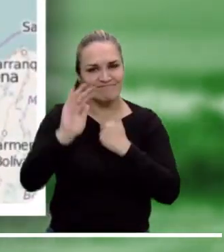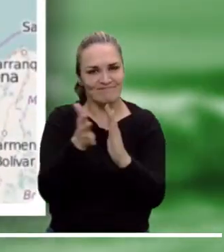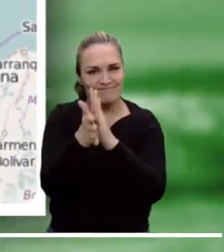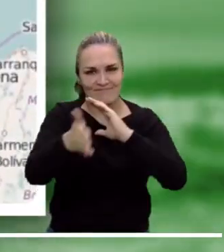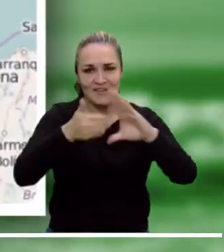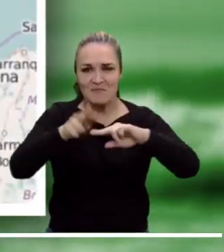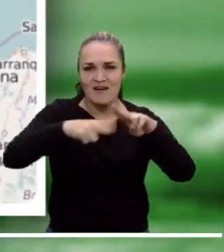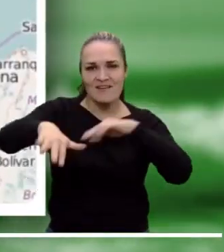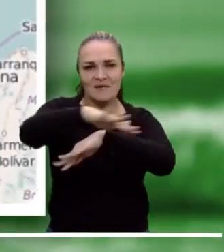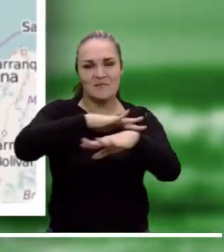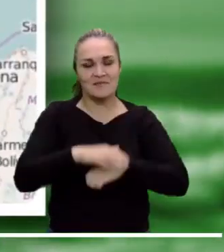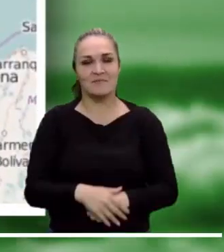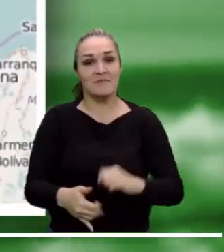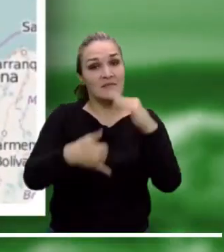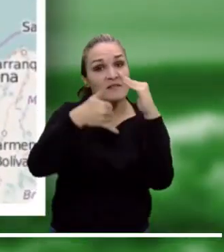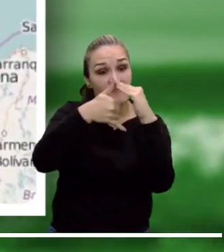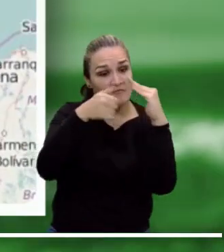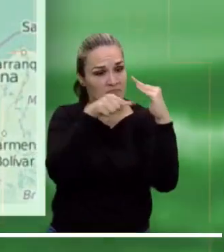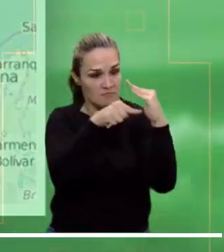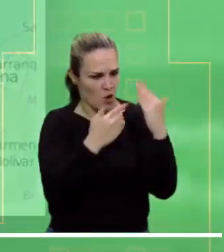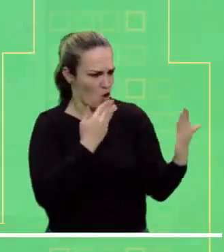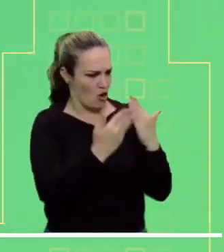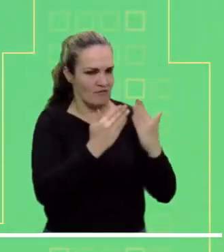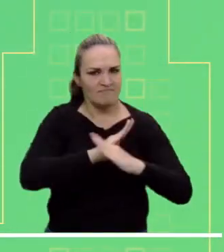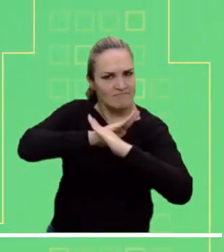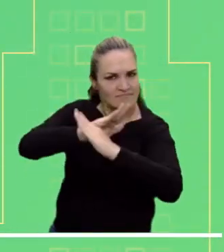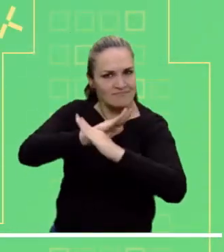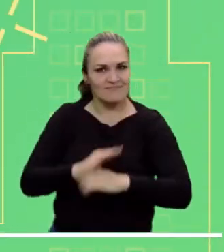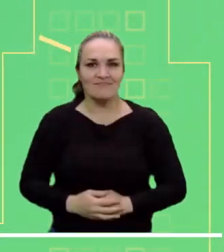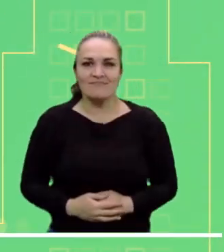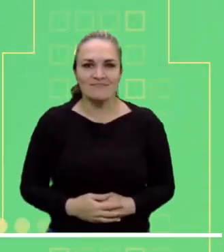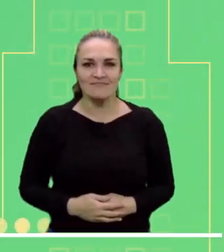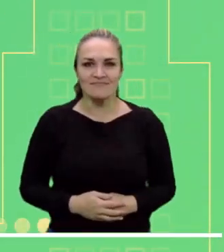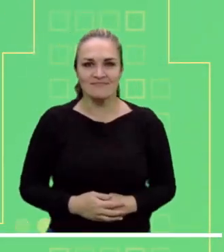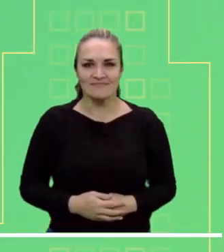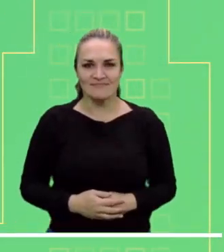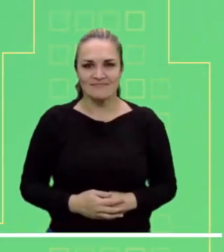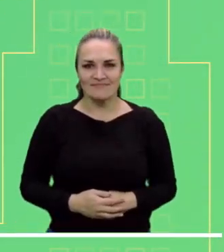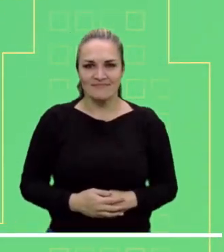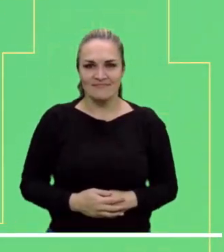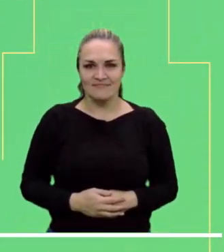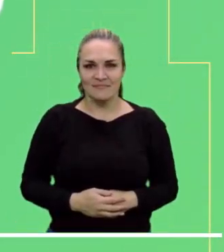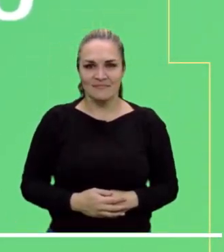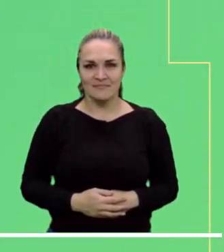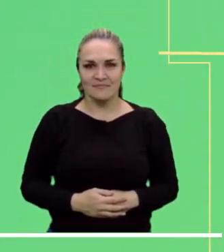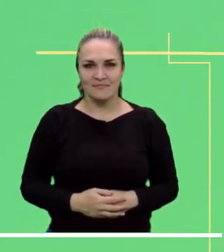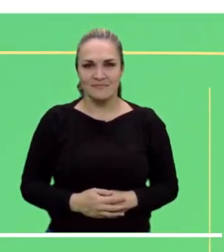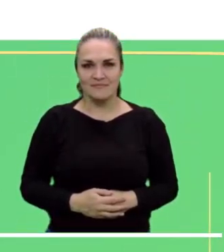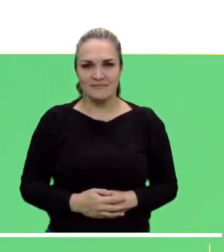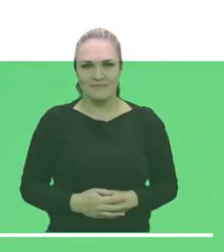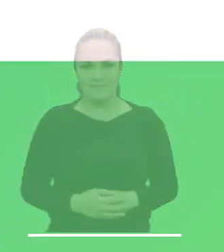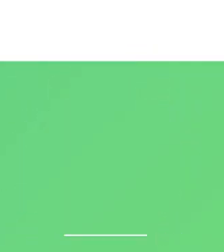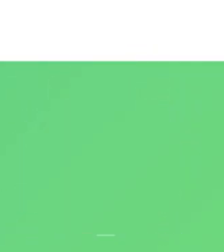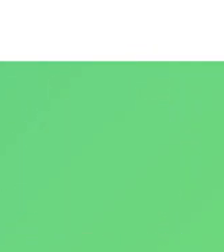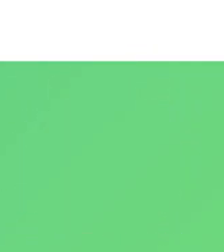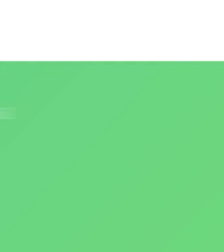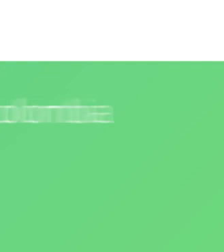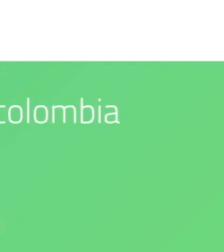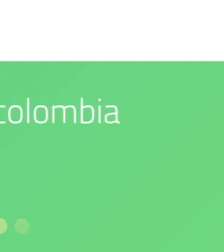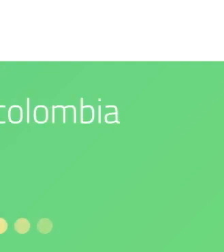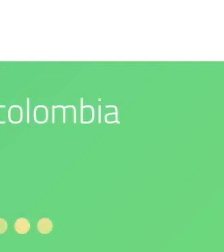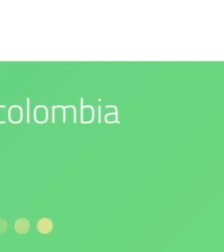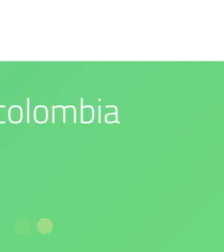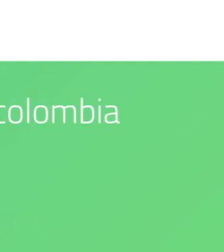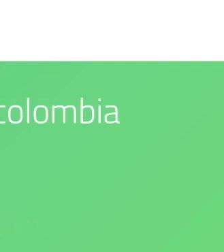Caribe, incluido el archipiélago de San Andrés y Providencia. Síguenos en nuestras redes sociales. Nuestro compromiso es con el medio